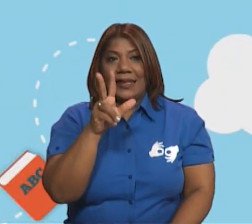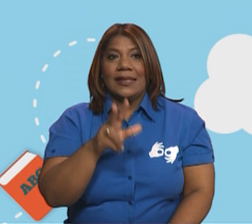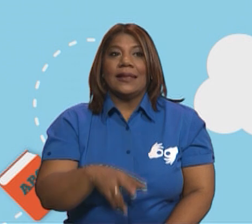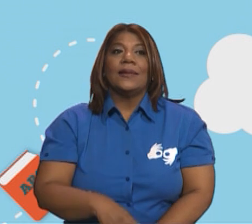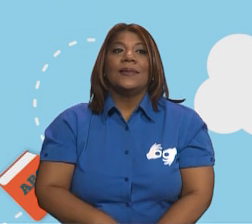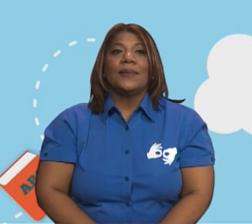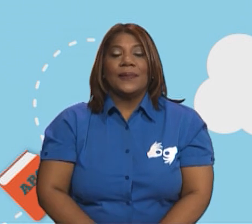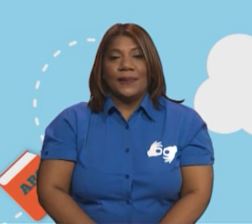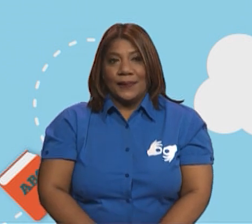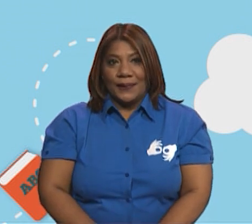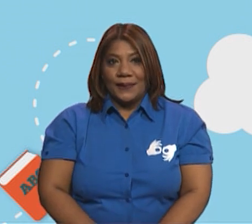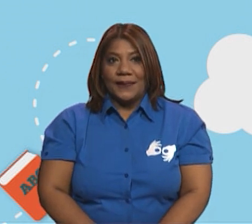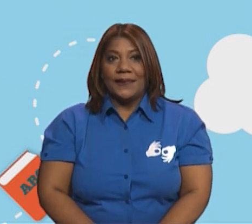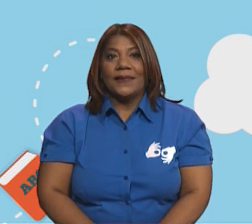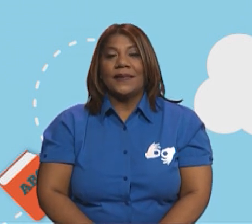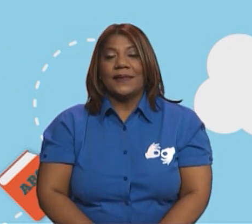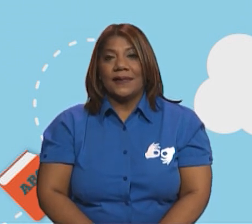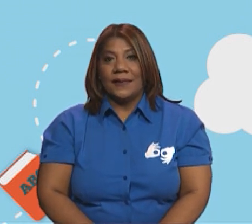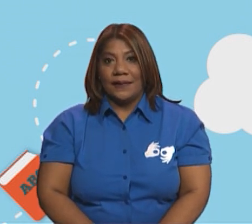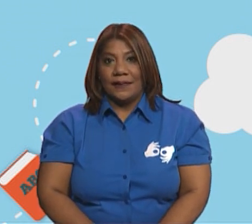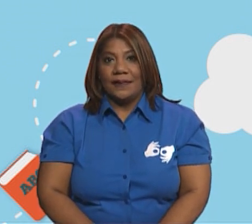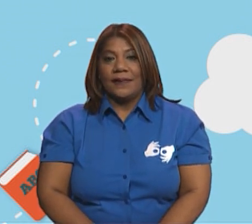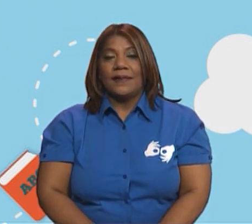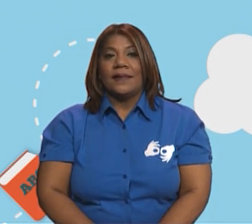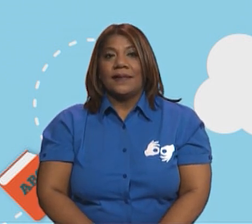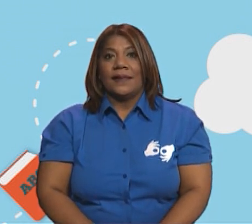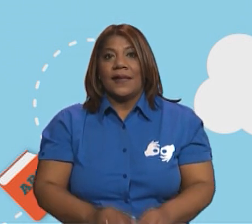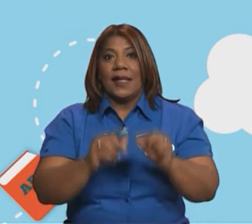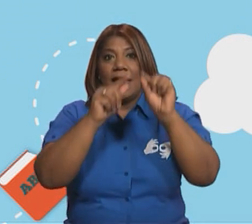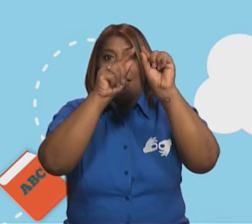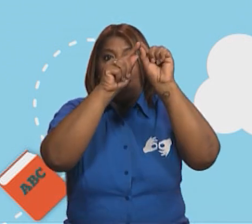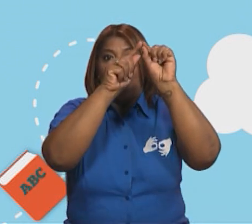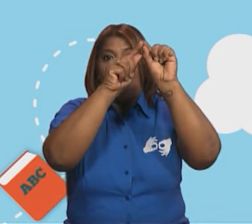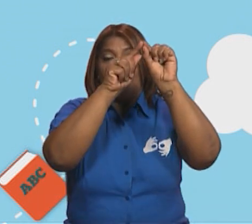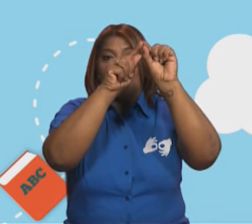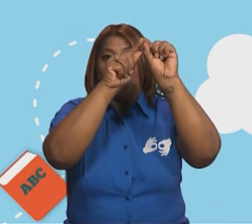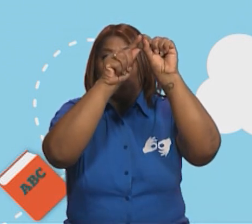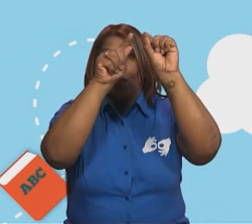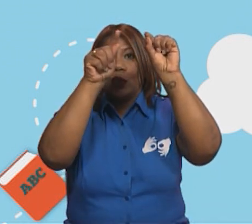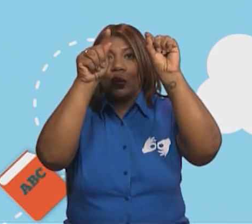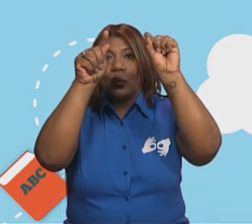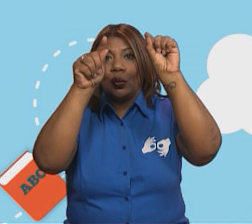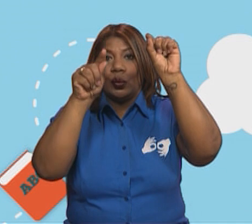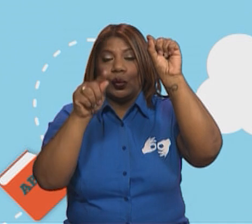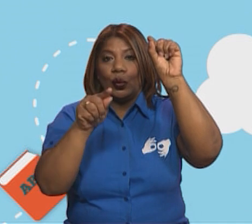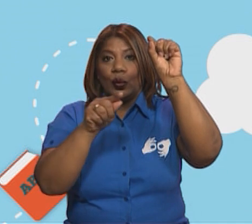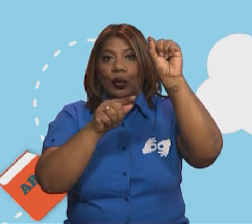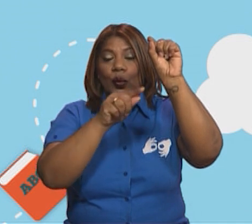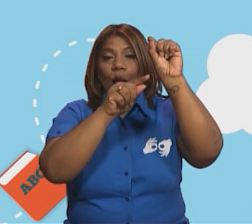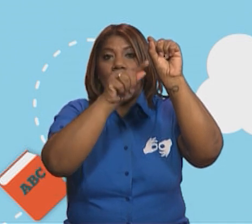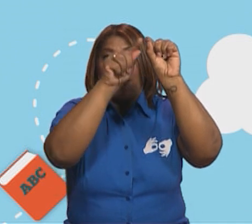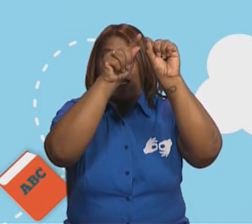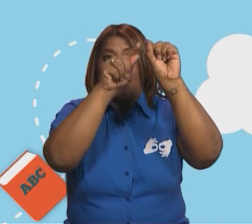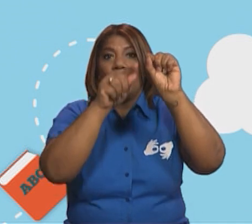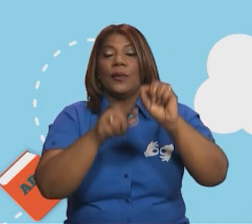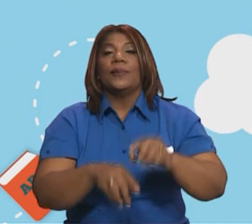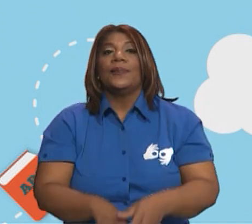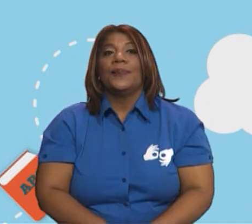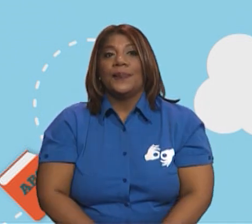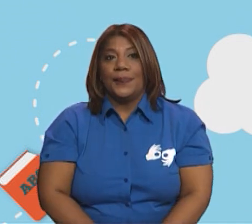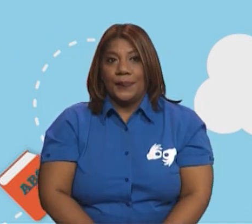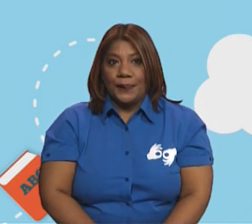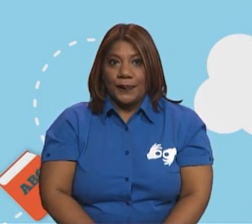Triángulo. Excelente. Luego descubrimos otro de los polígonos que se llama